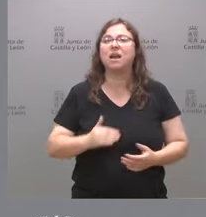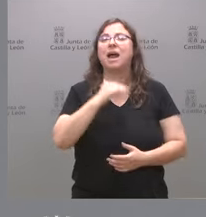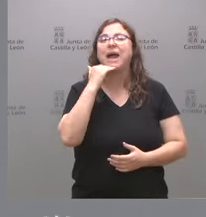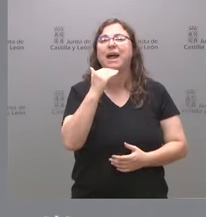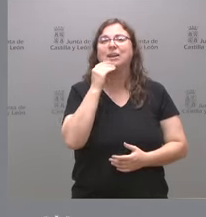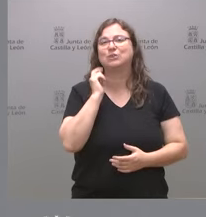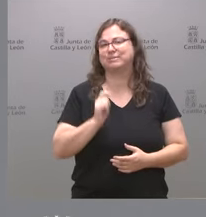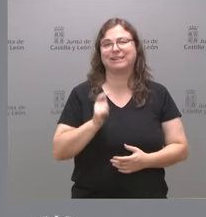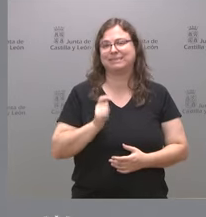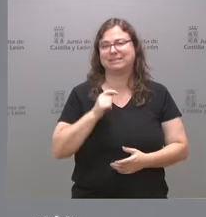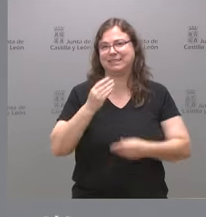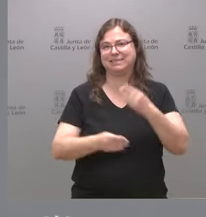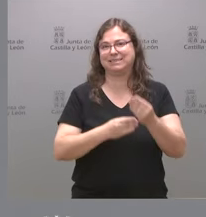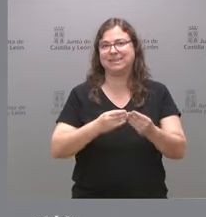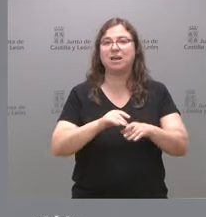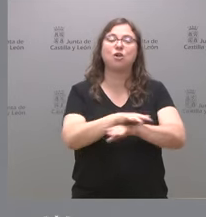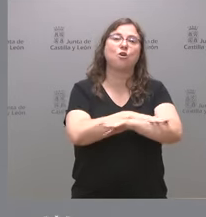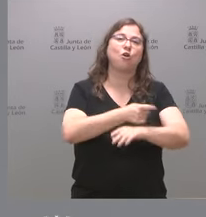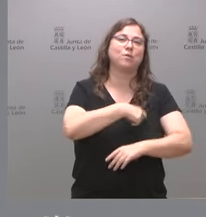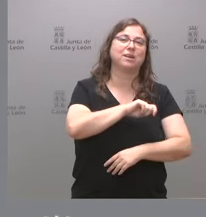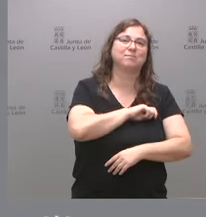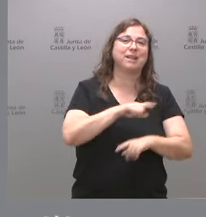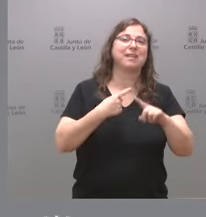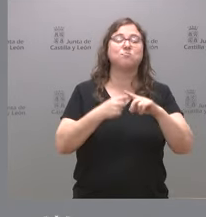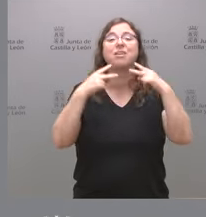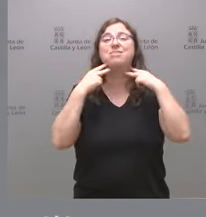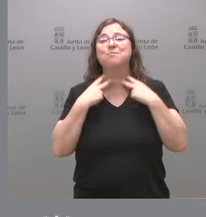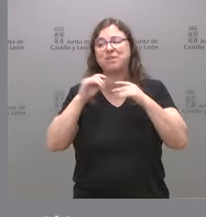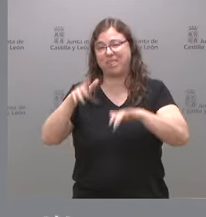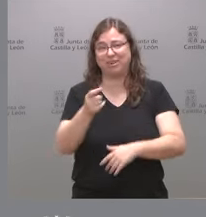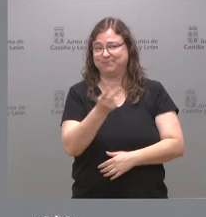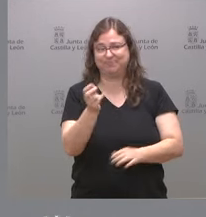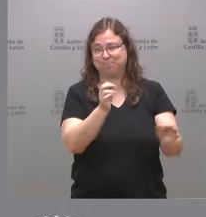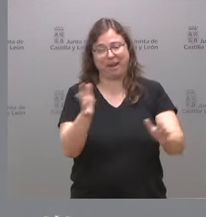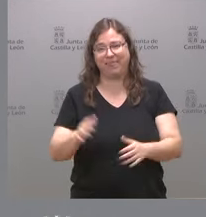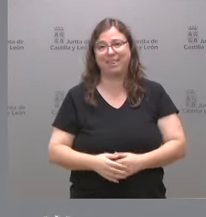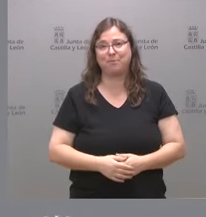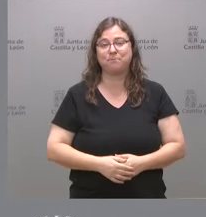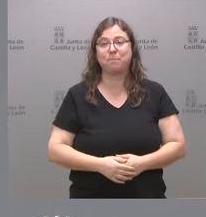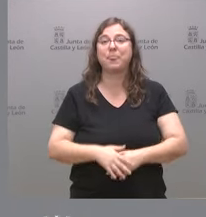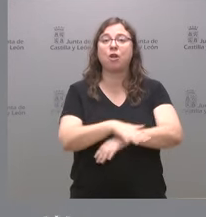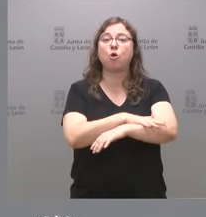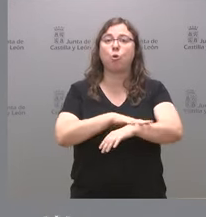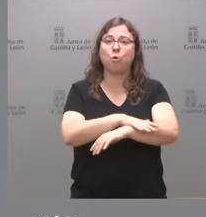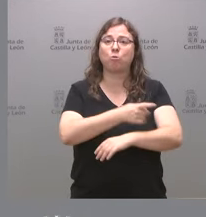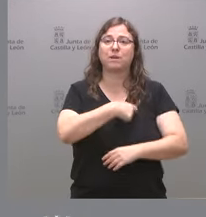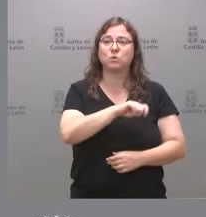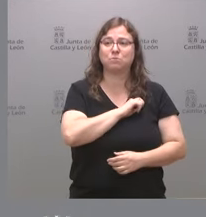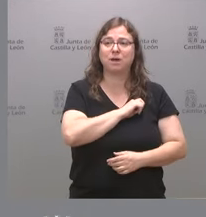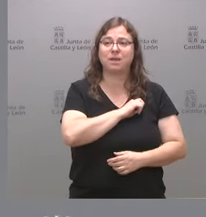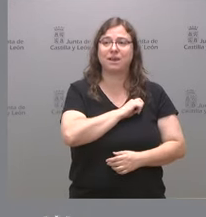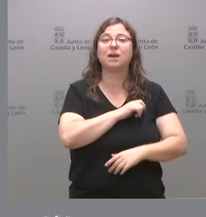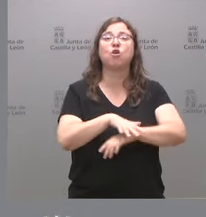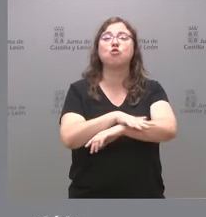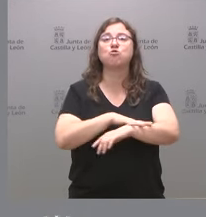común en este momento entre el gobierno de España y la diputación de León el gobierno de España es